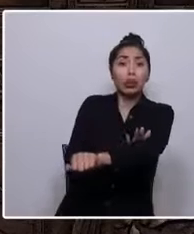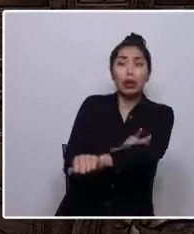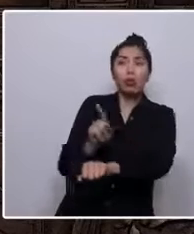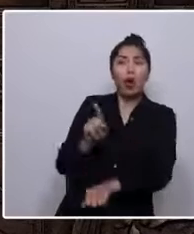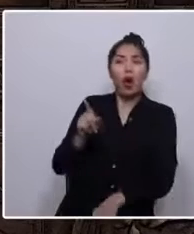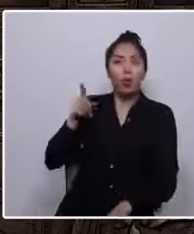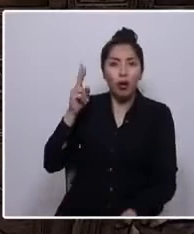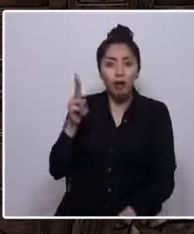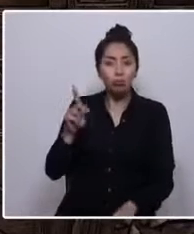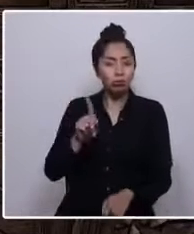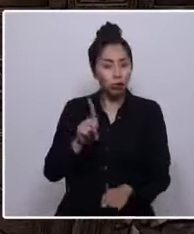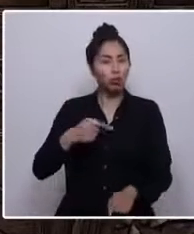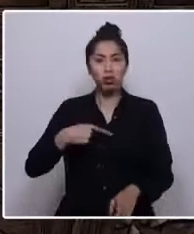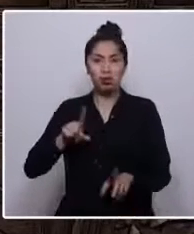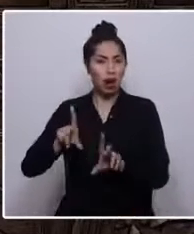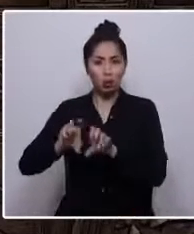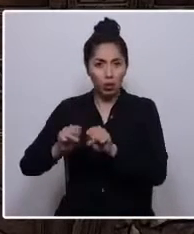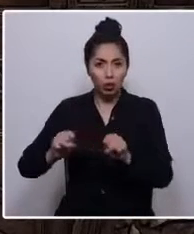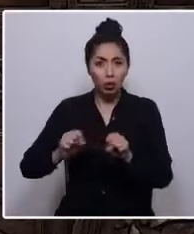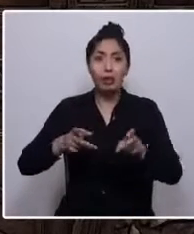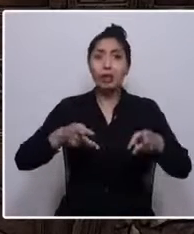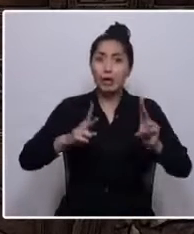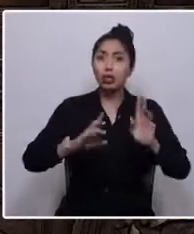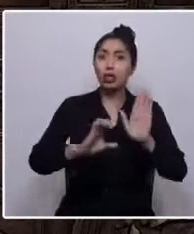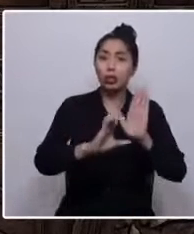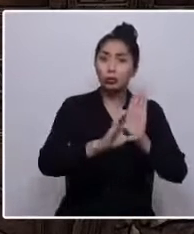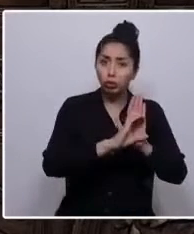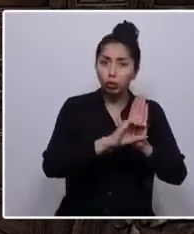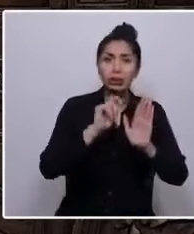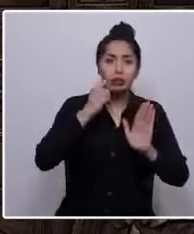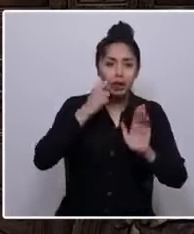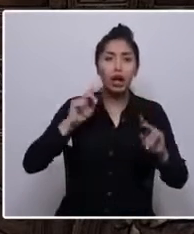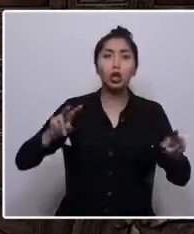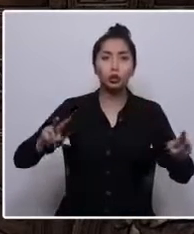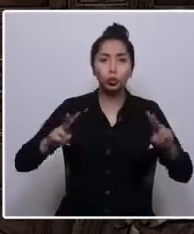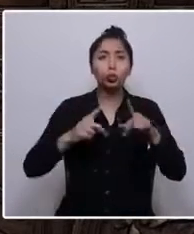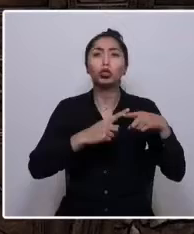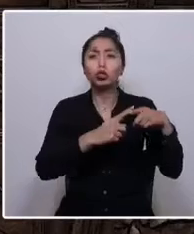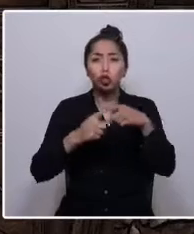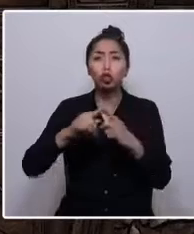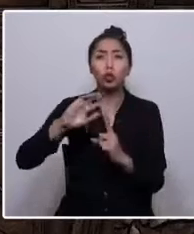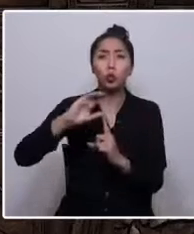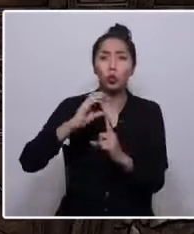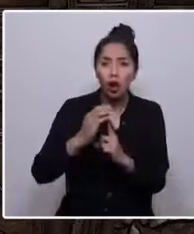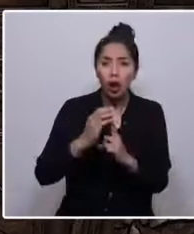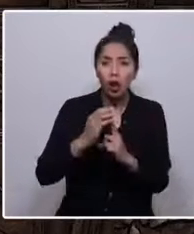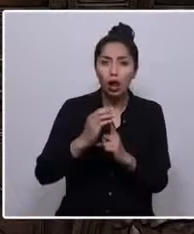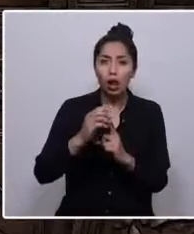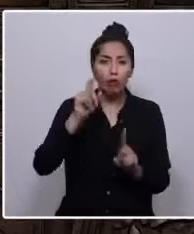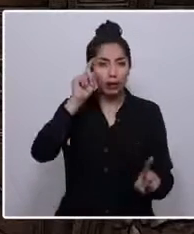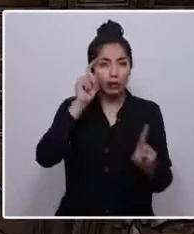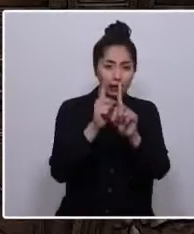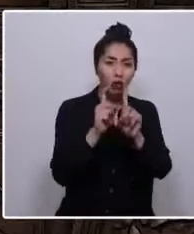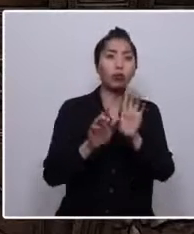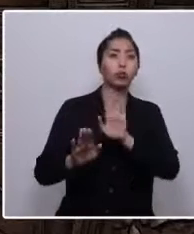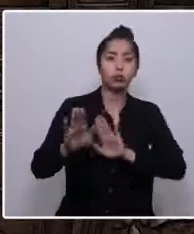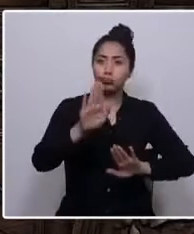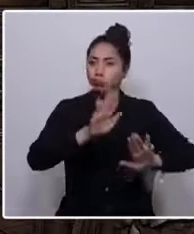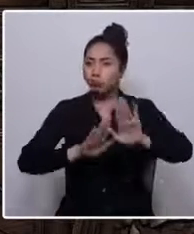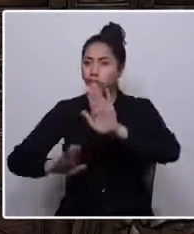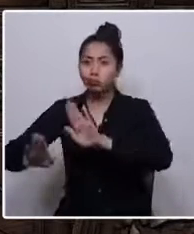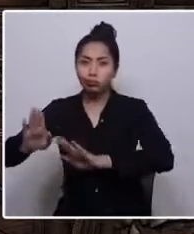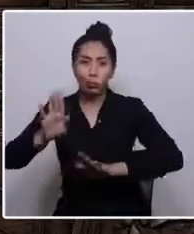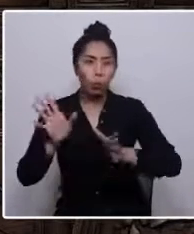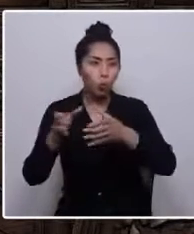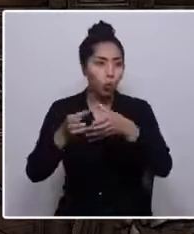el derecho constitucional es una construcción sociocultural que busca proteger bienes colectivos y señalar